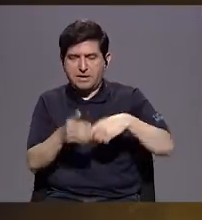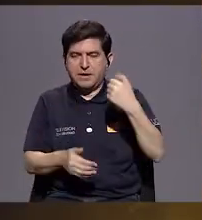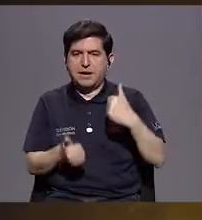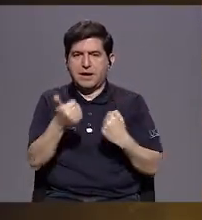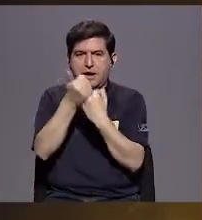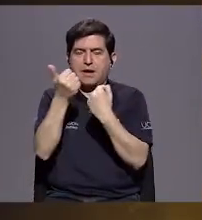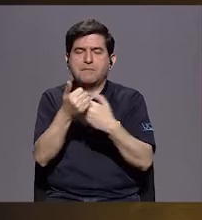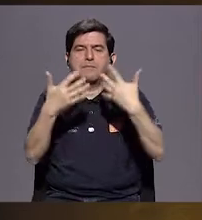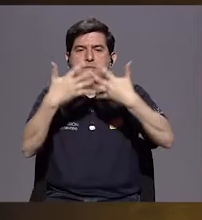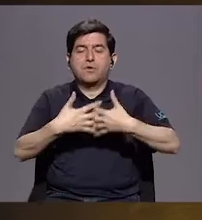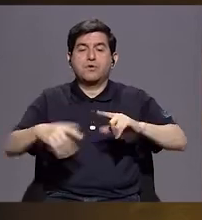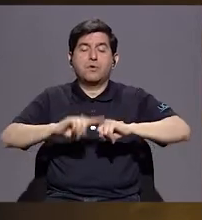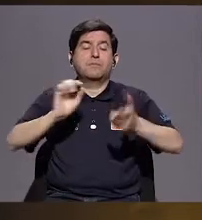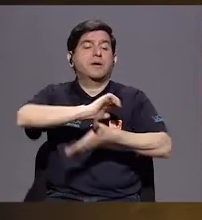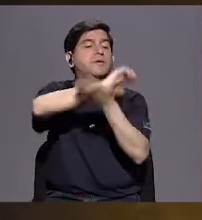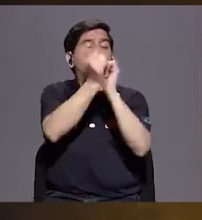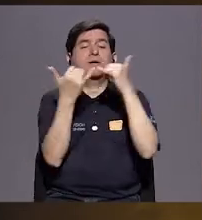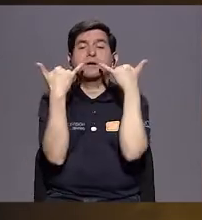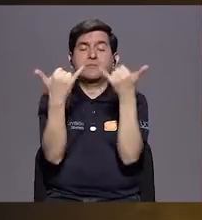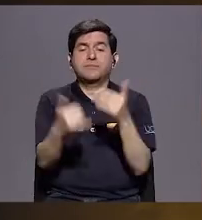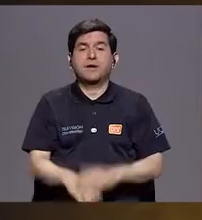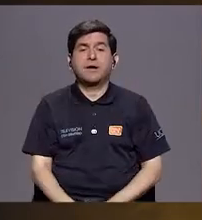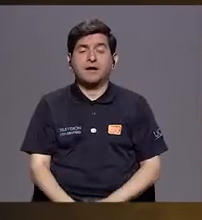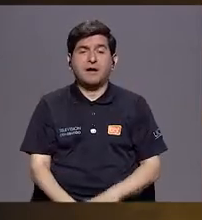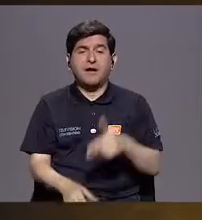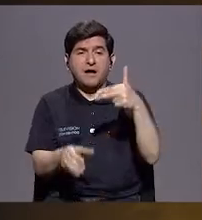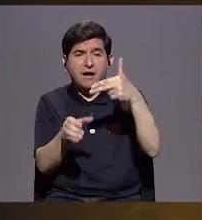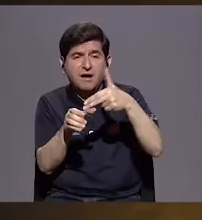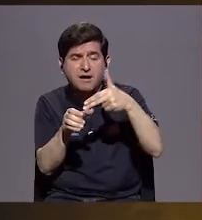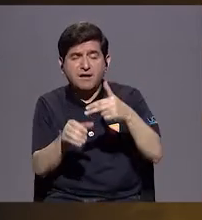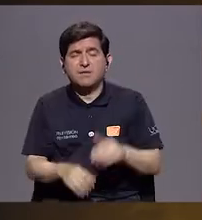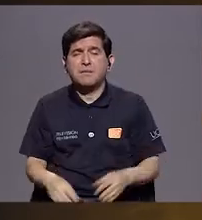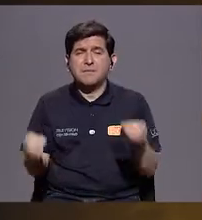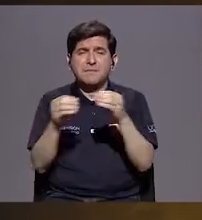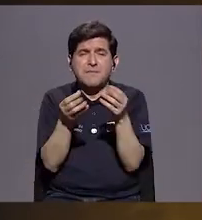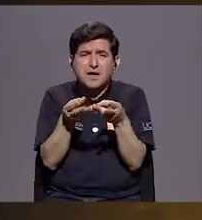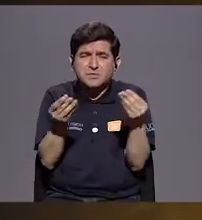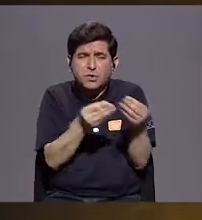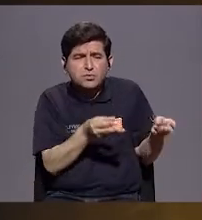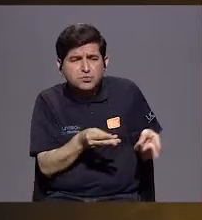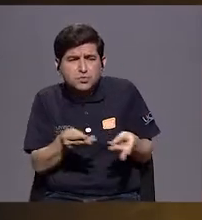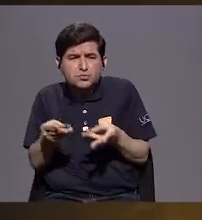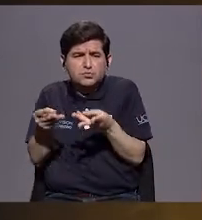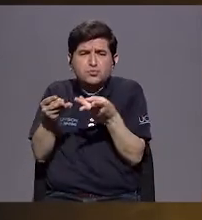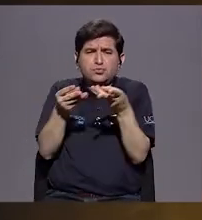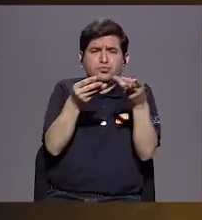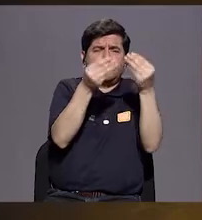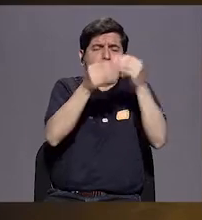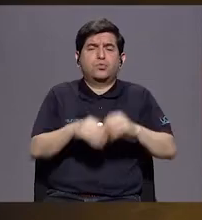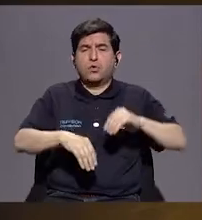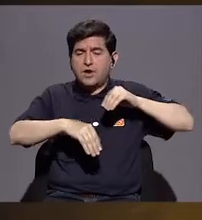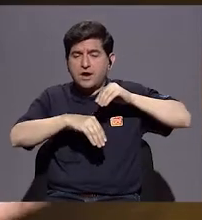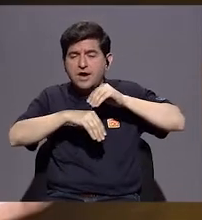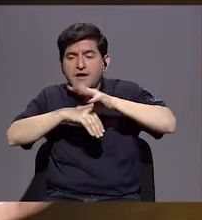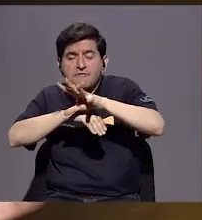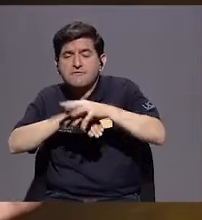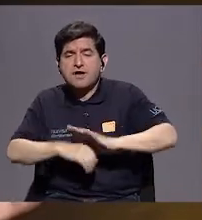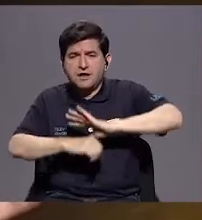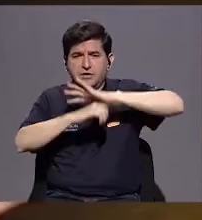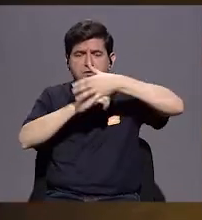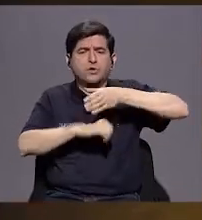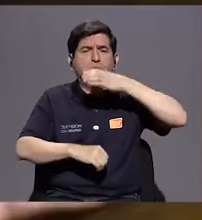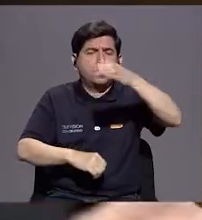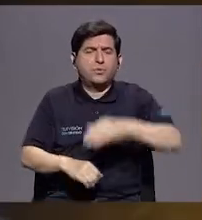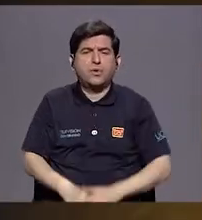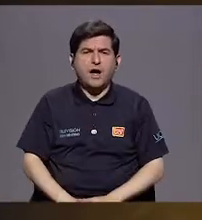quiere dar vuelta a eso y decir que los combustibles que más producen emisiones de efecto invernadero tengan un impuesto mayor.